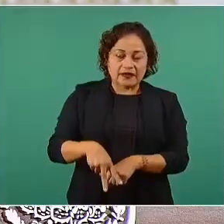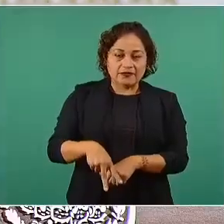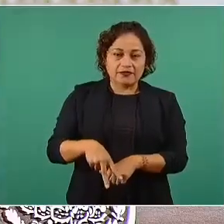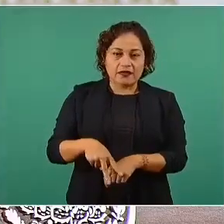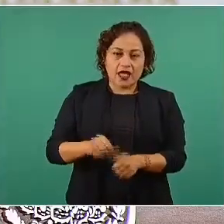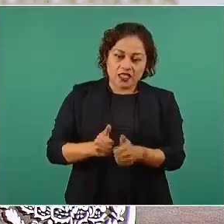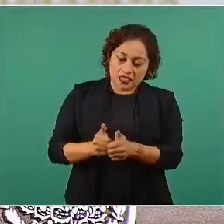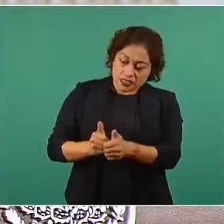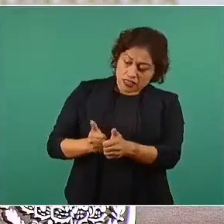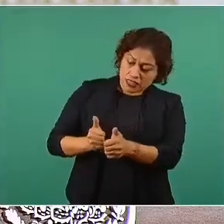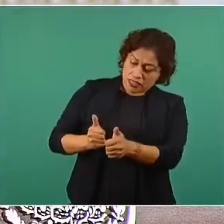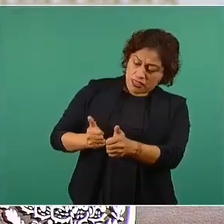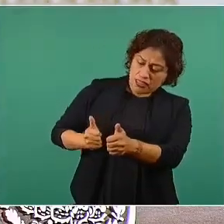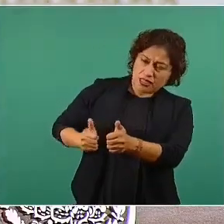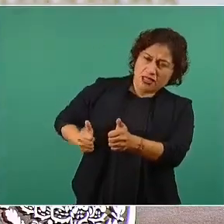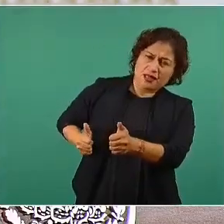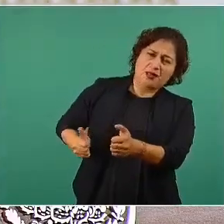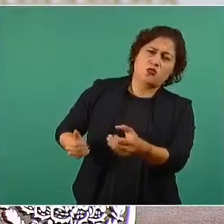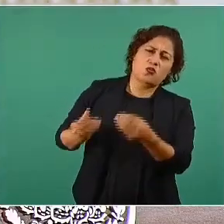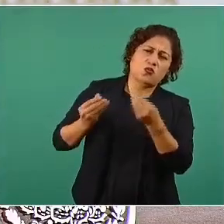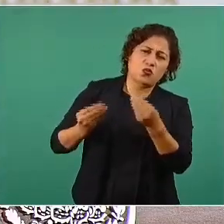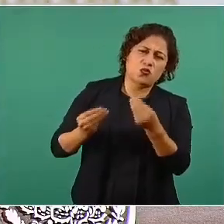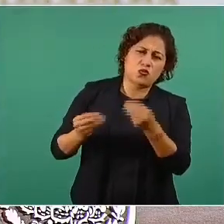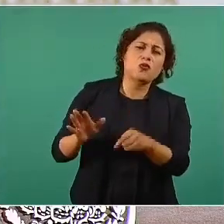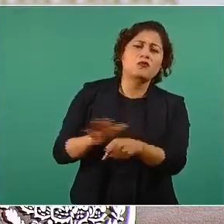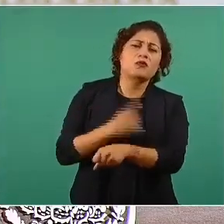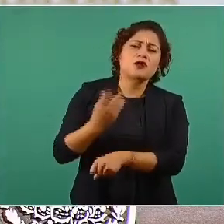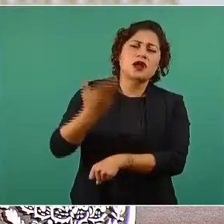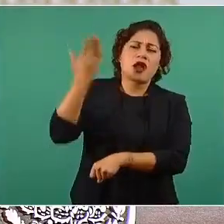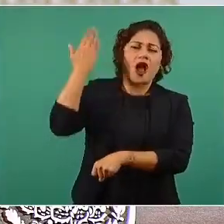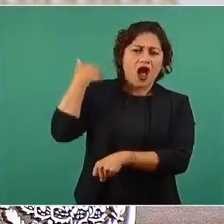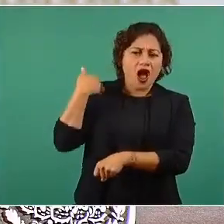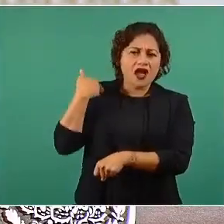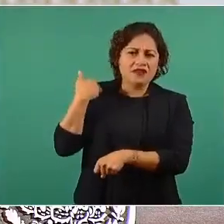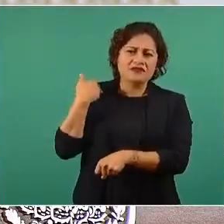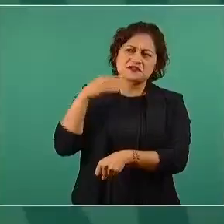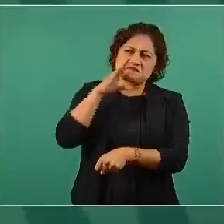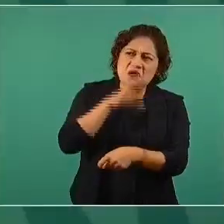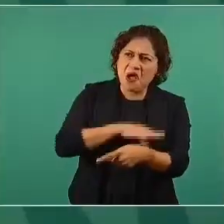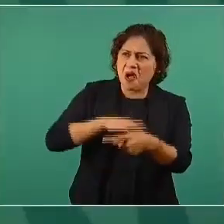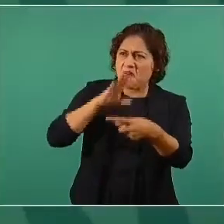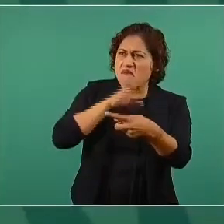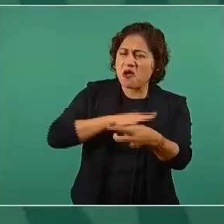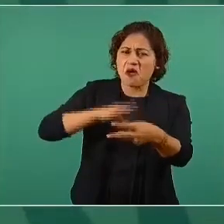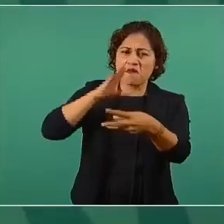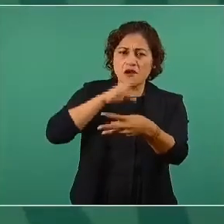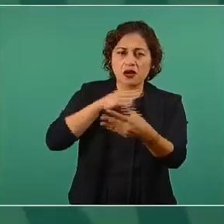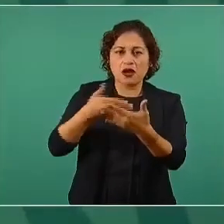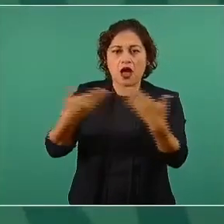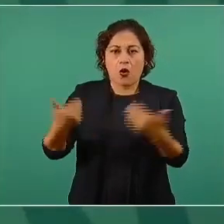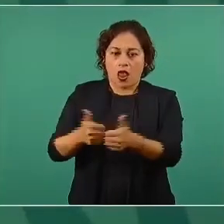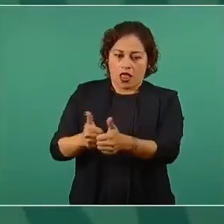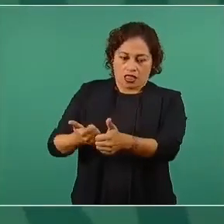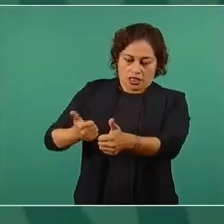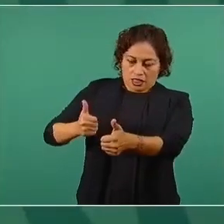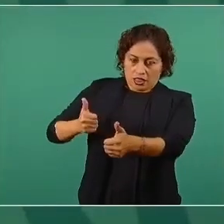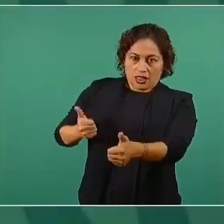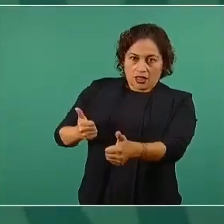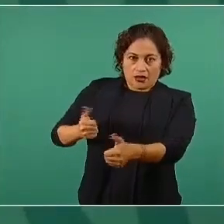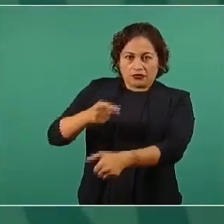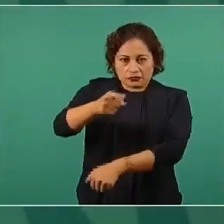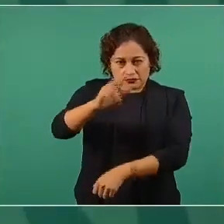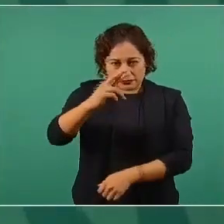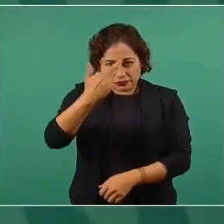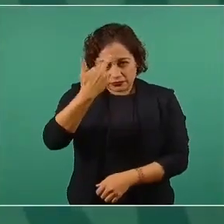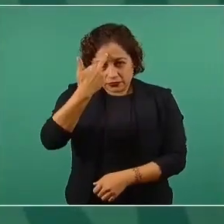porque se esmeraron en destruir al país nada más no olvidemos que saquearon a